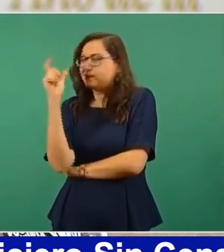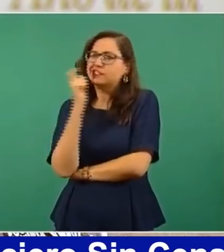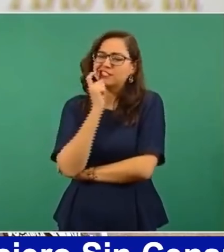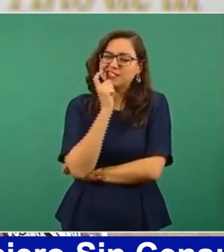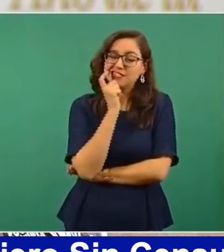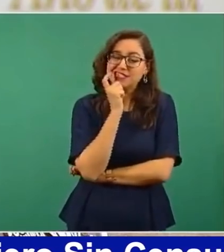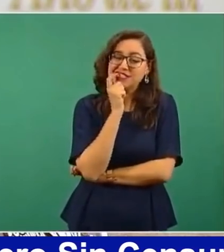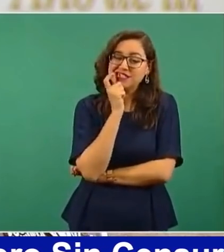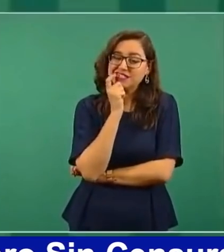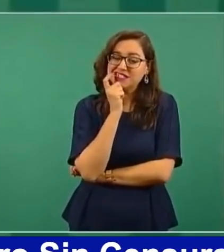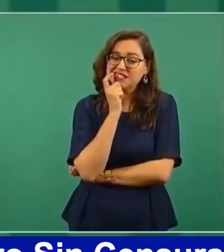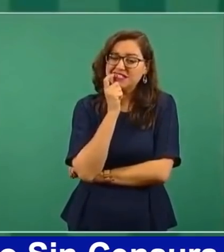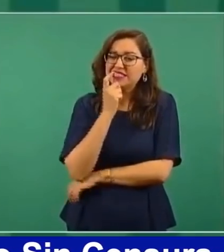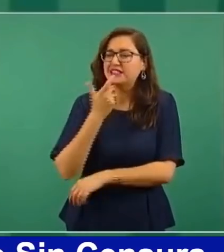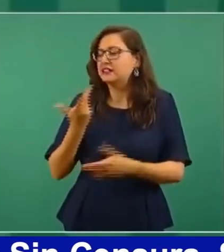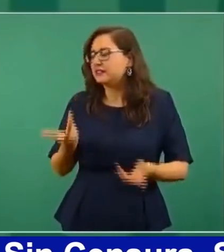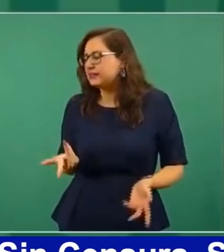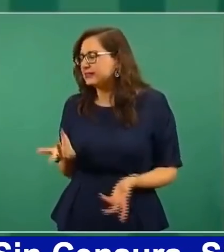quieren